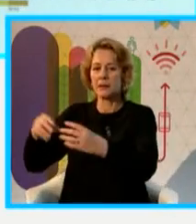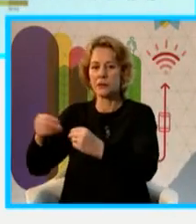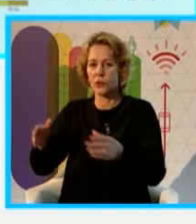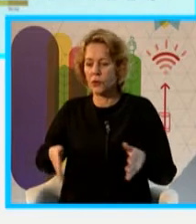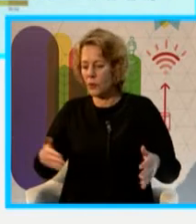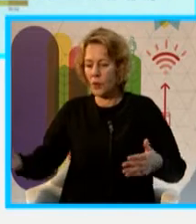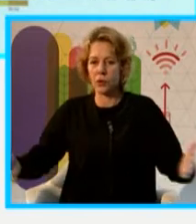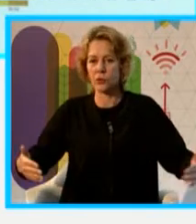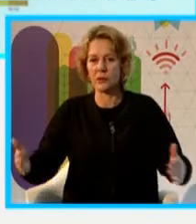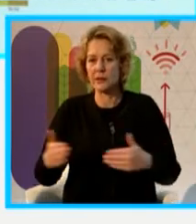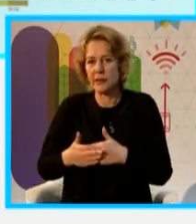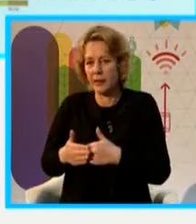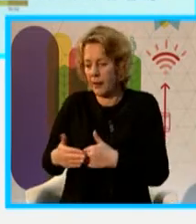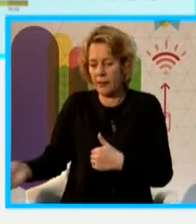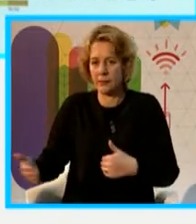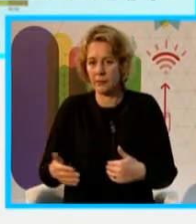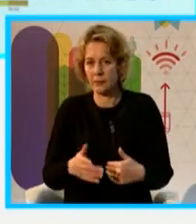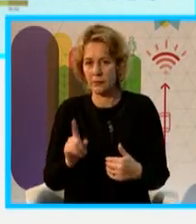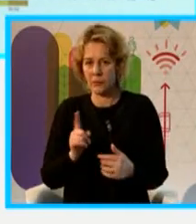cerca del sendero, vamos a decir.